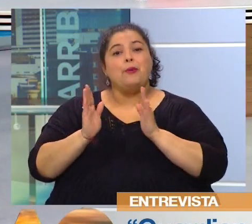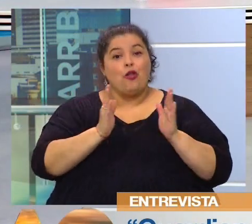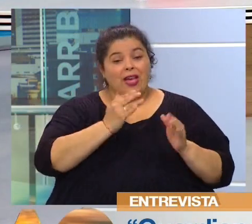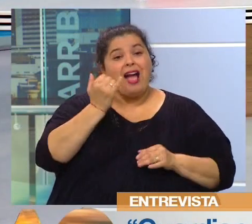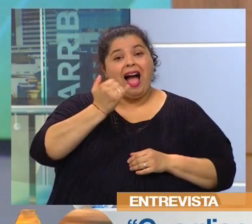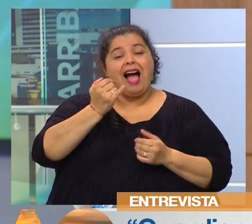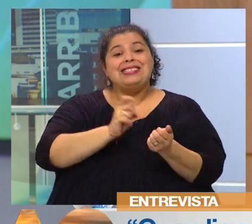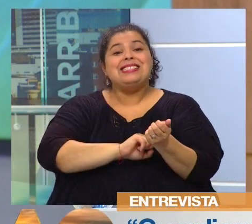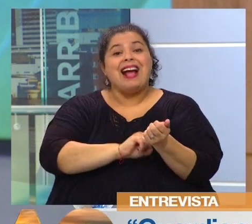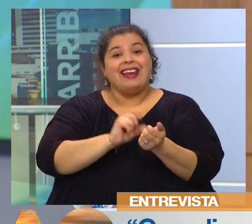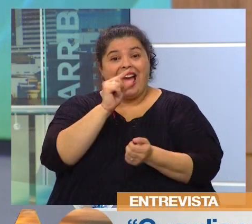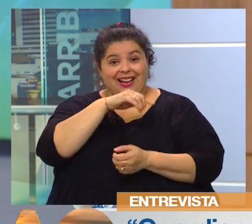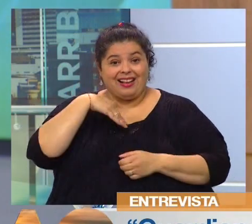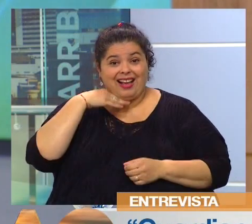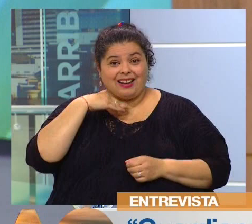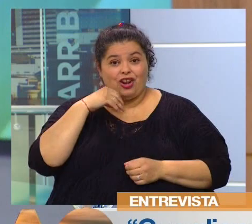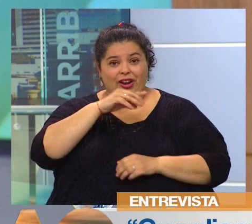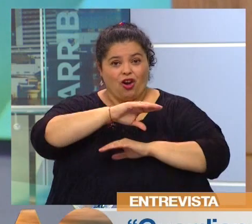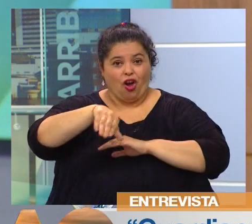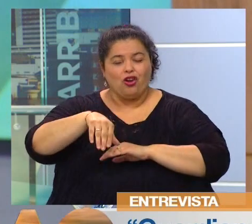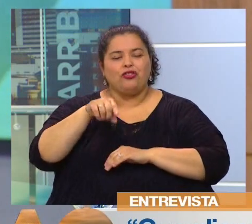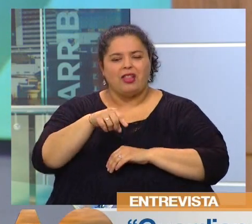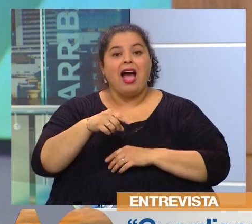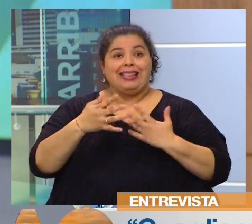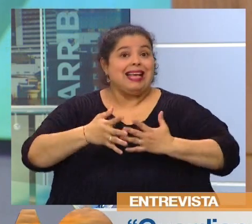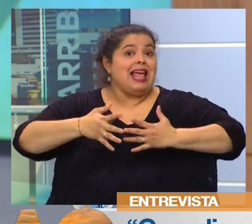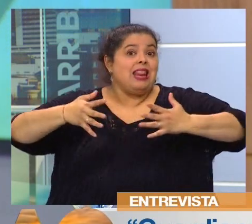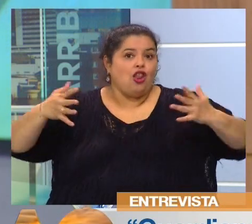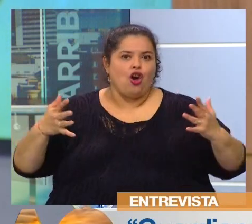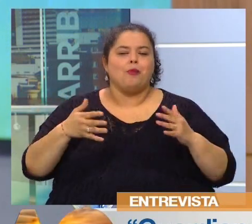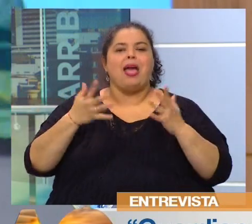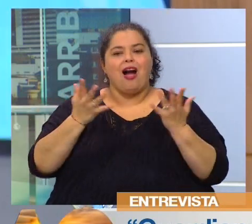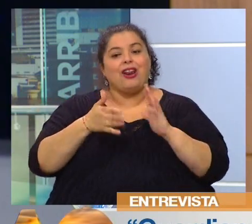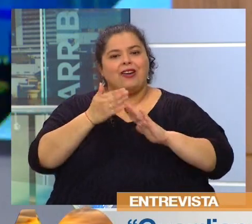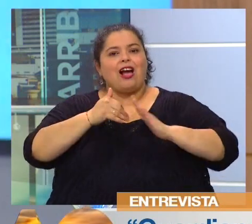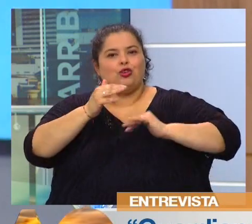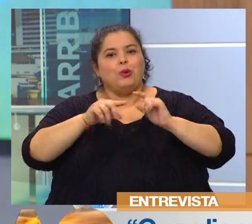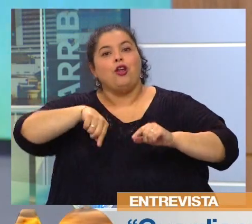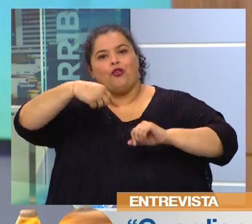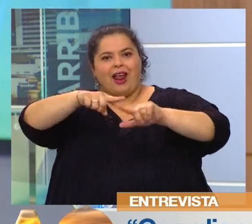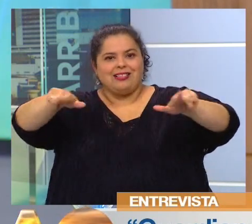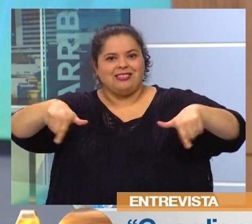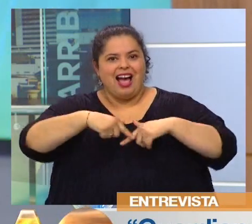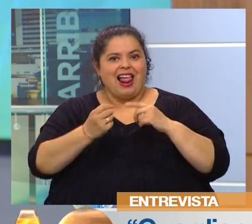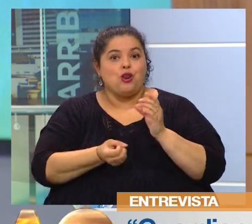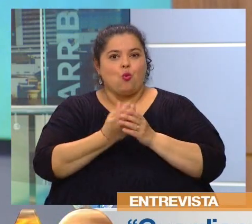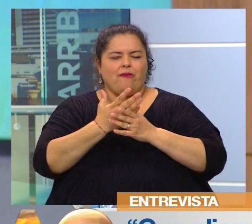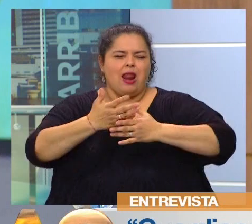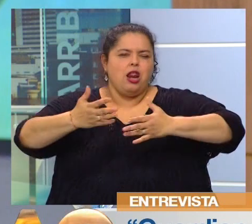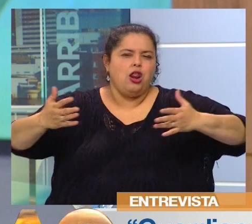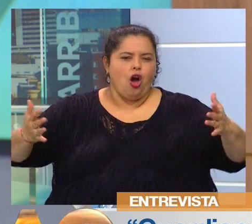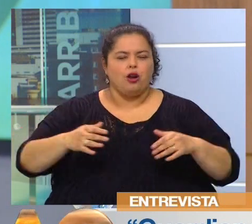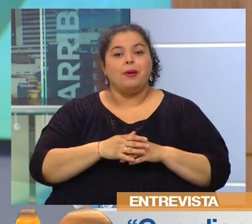que se va a ampliar, que ahora van a ser una sala nueva de 80 metros cuadrados. Ahí vamos a estar varios autores de los